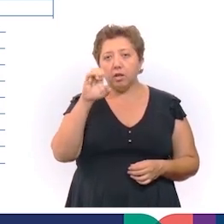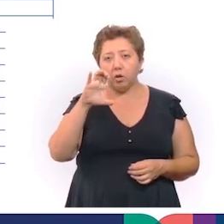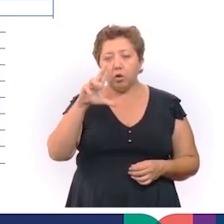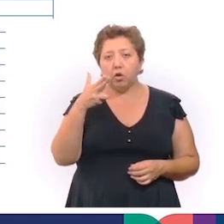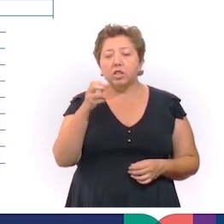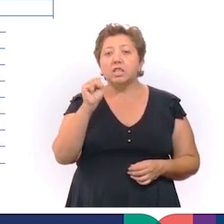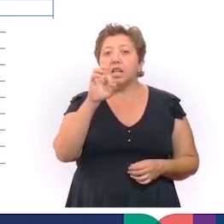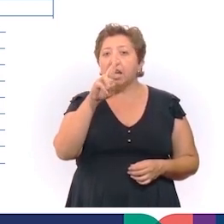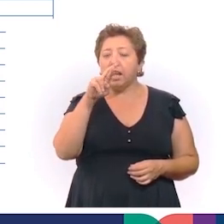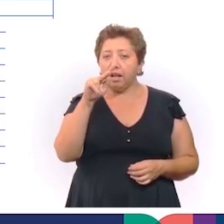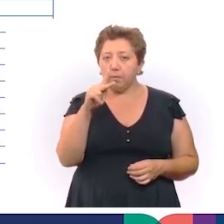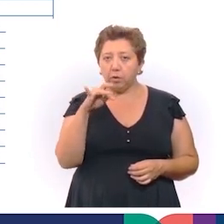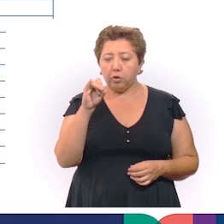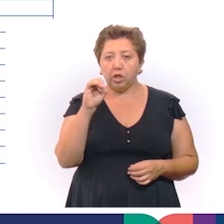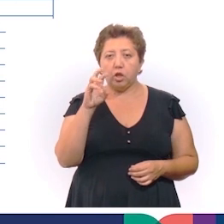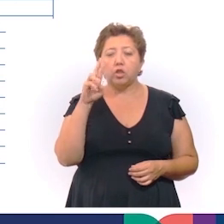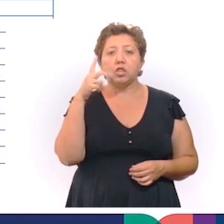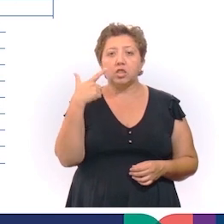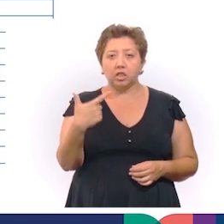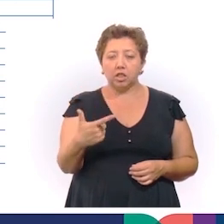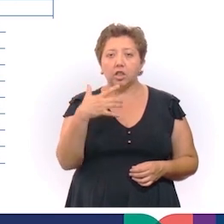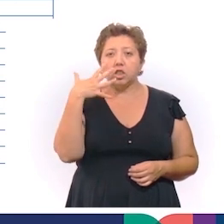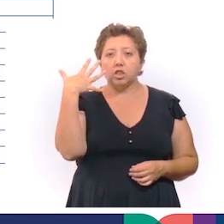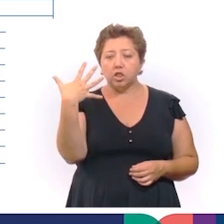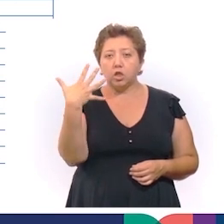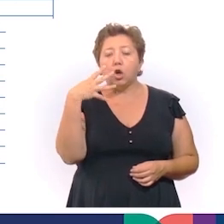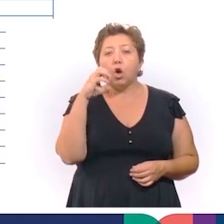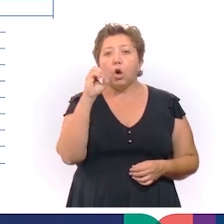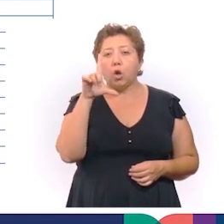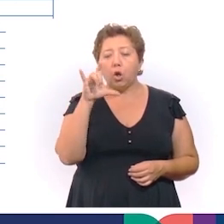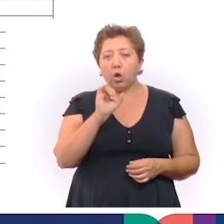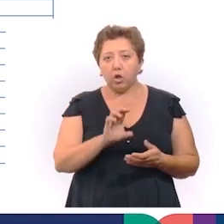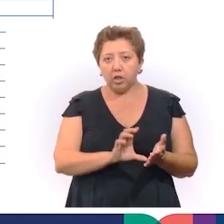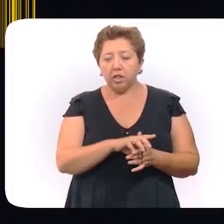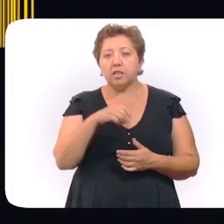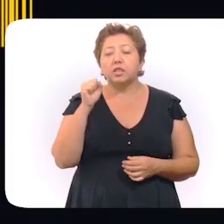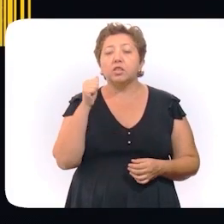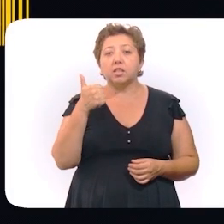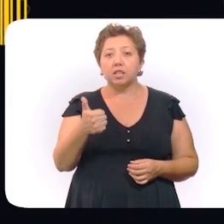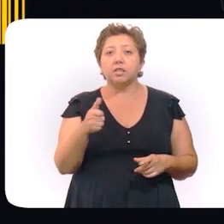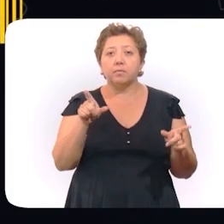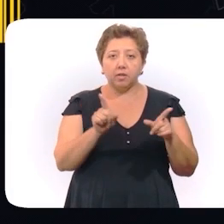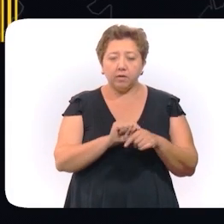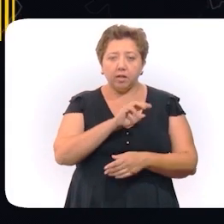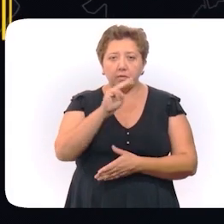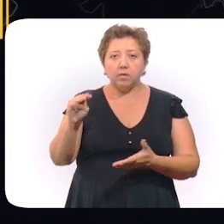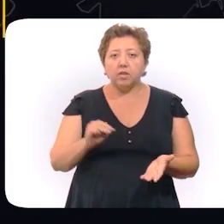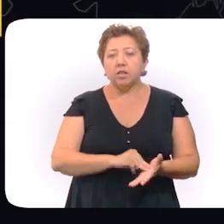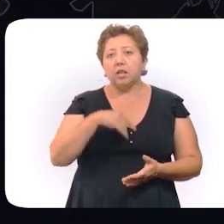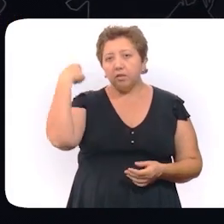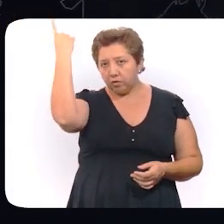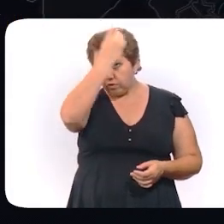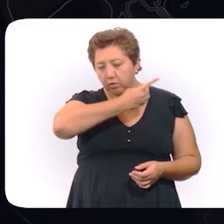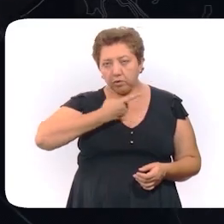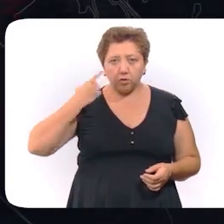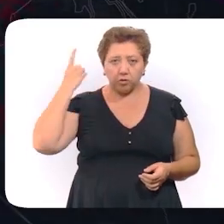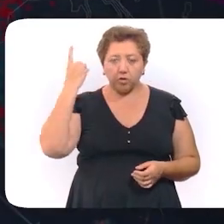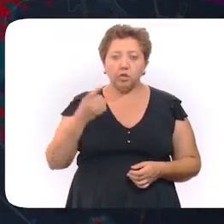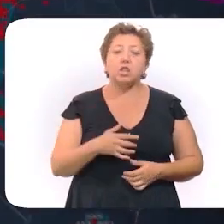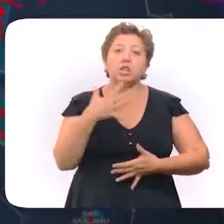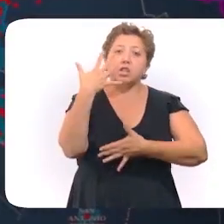Serrapio Rendón, todas con 7 y 5 colonias y Dolores Otero con 6. Específicamente en Mérida se han diagnosticado